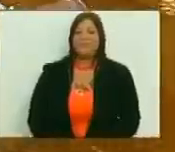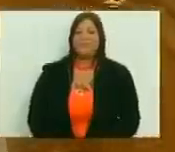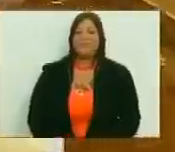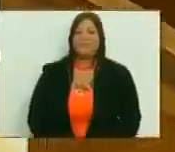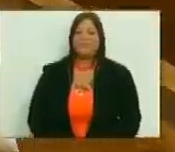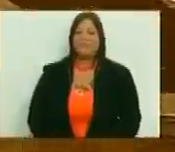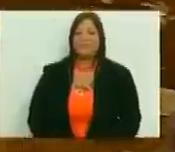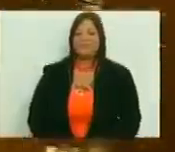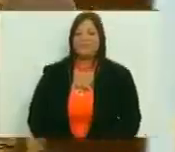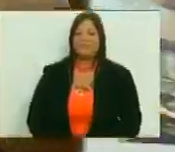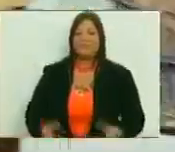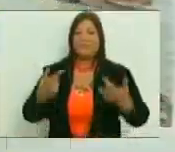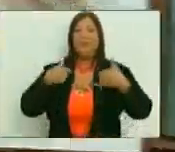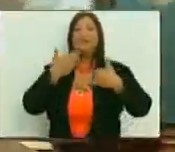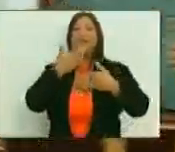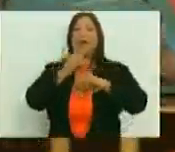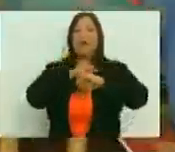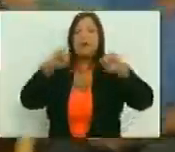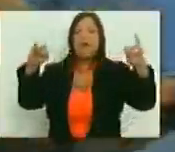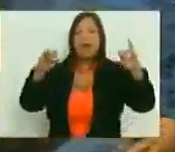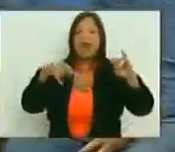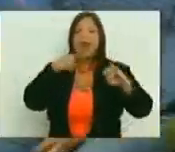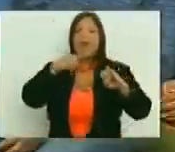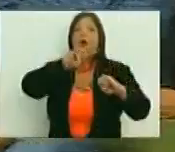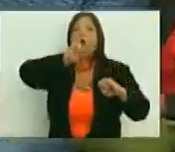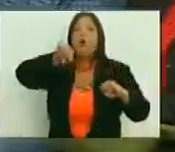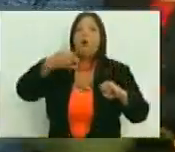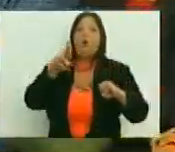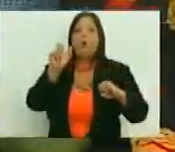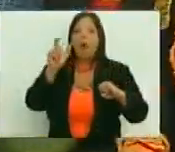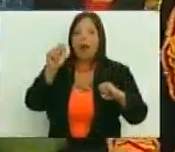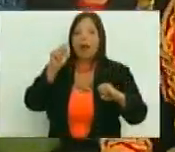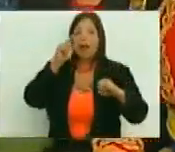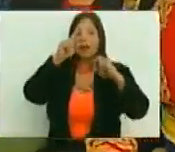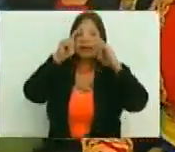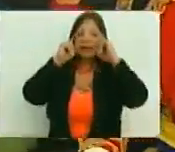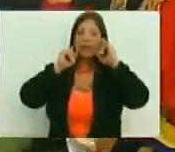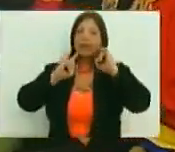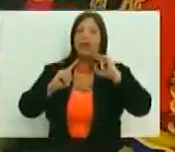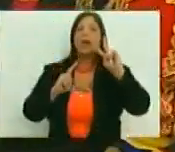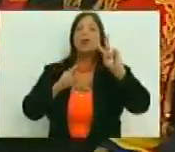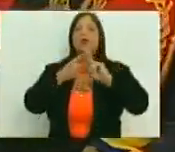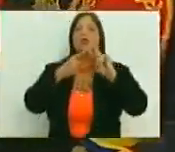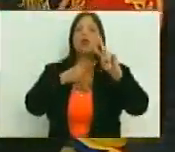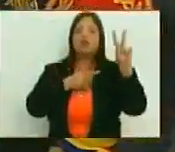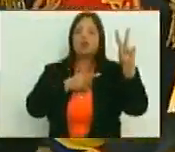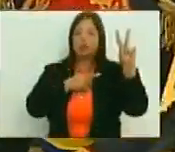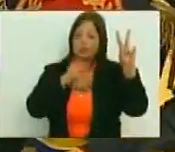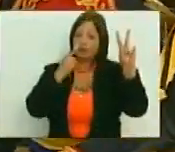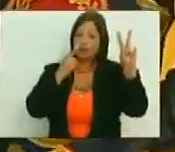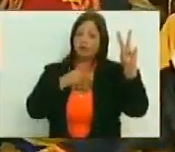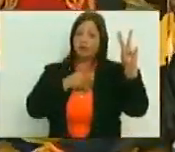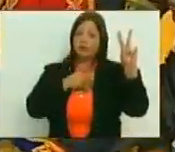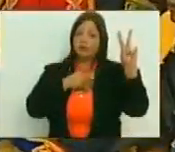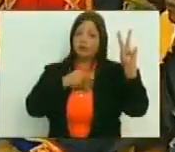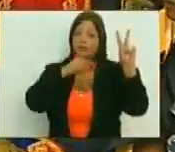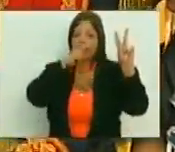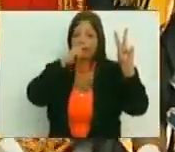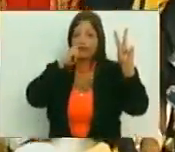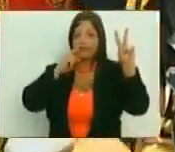Bueno, ya para finalizar, vamos a darle la palabra al constituyente Roberto Mesutti y cierra el